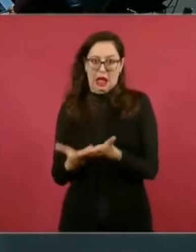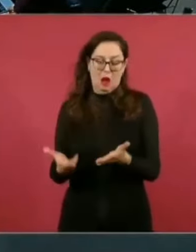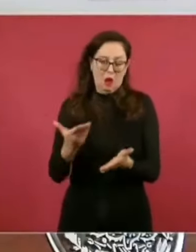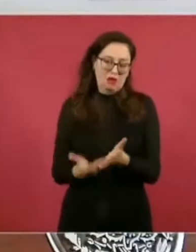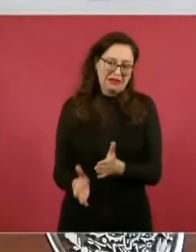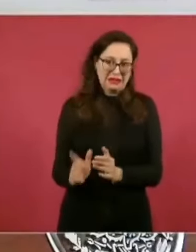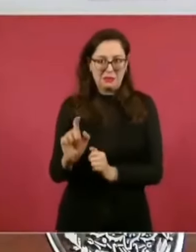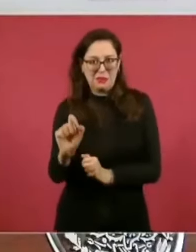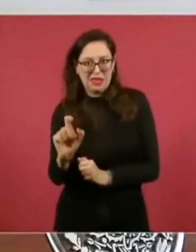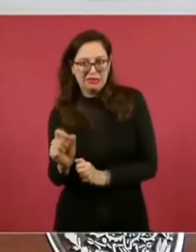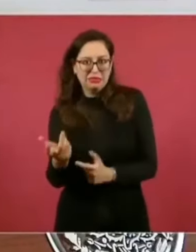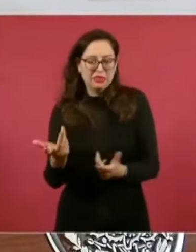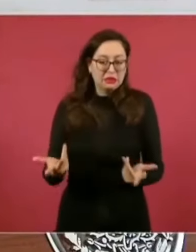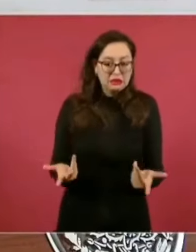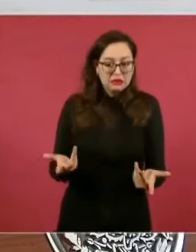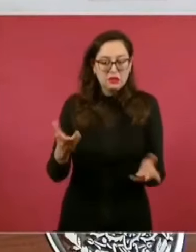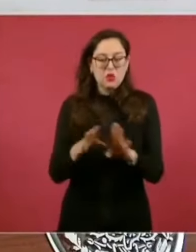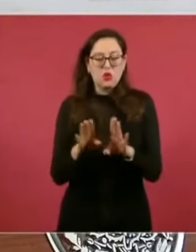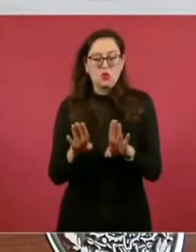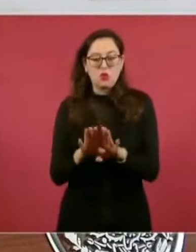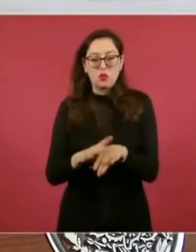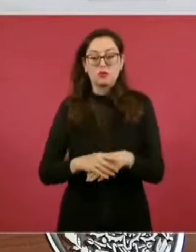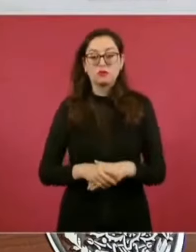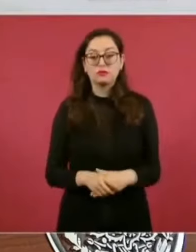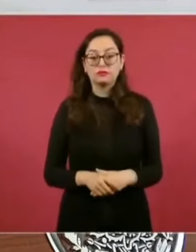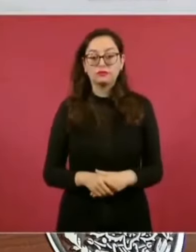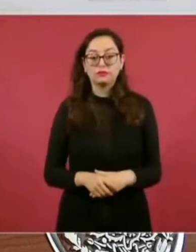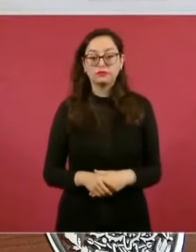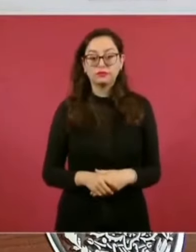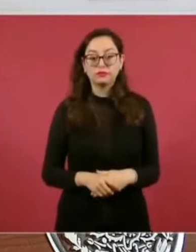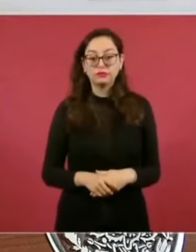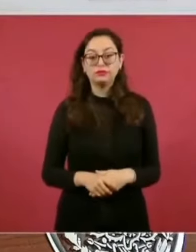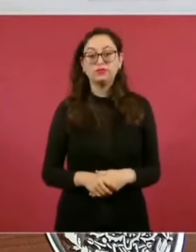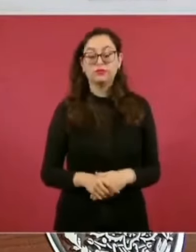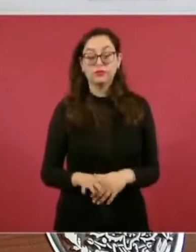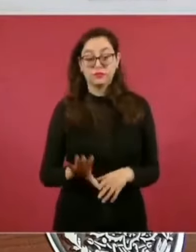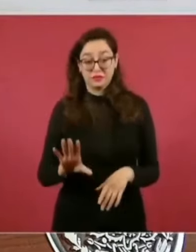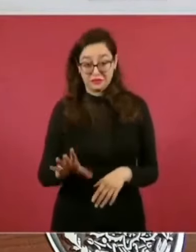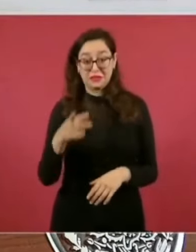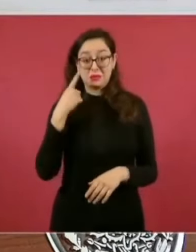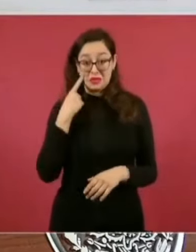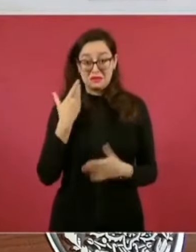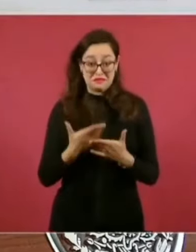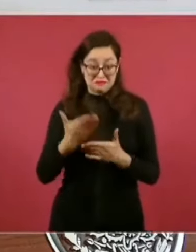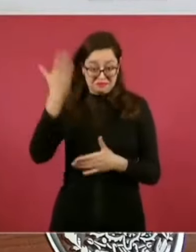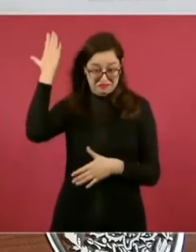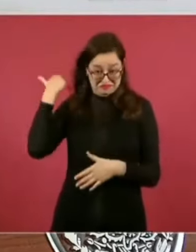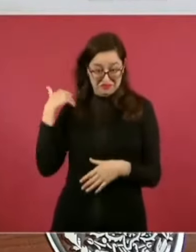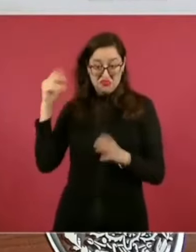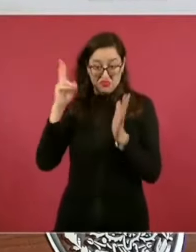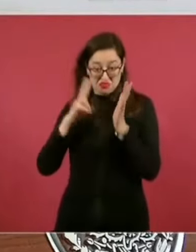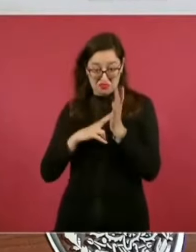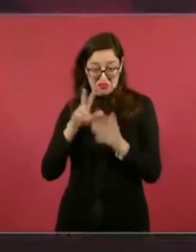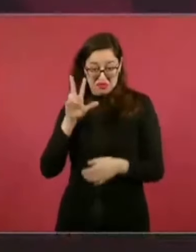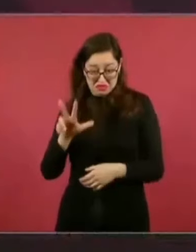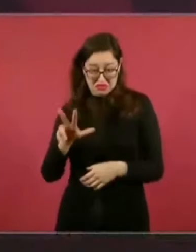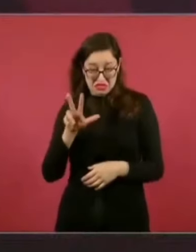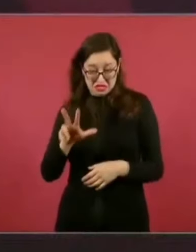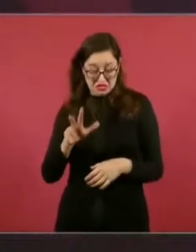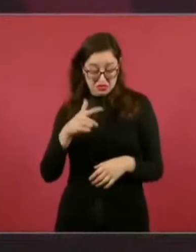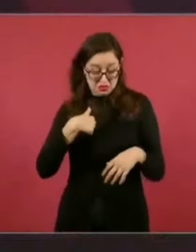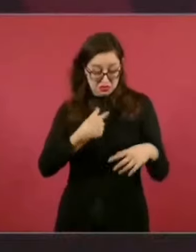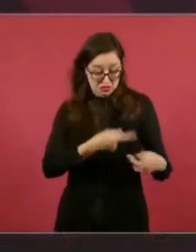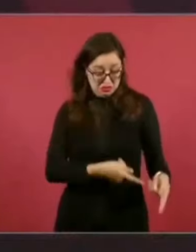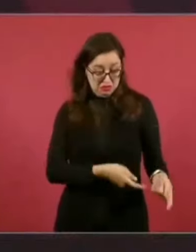Bueno, nosotros lo agarramos como en 20, 40,